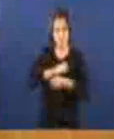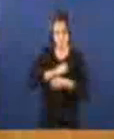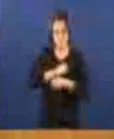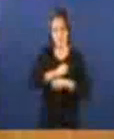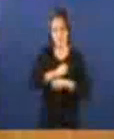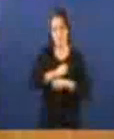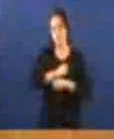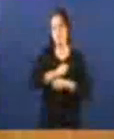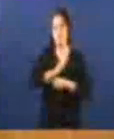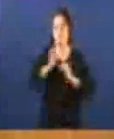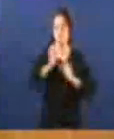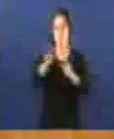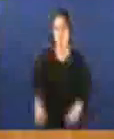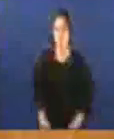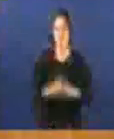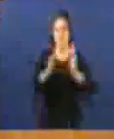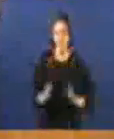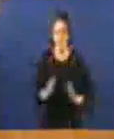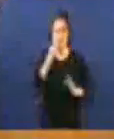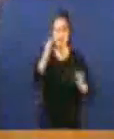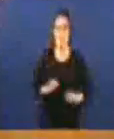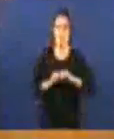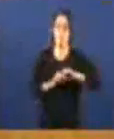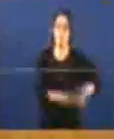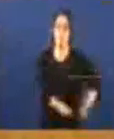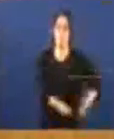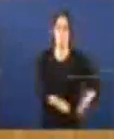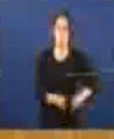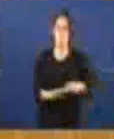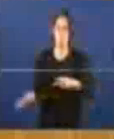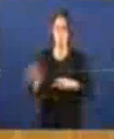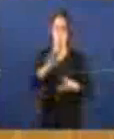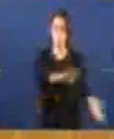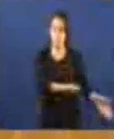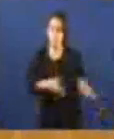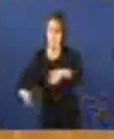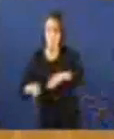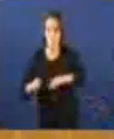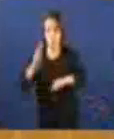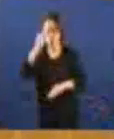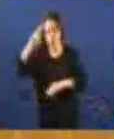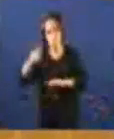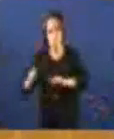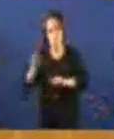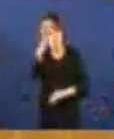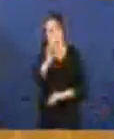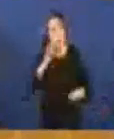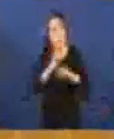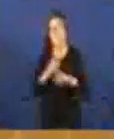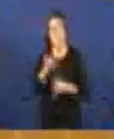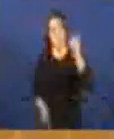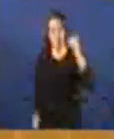de volta a casa dimiten inmediatamente ou mudan cara a un rumbo que realmente seixa merecente